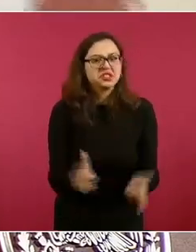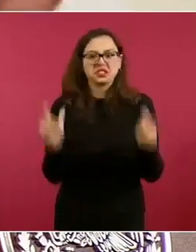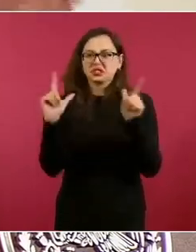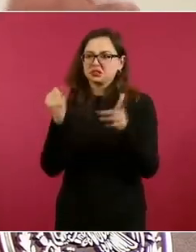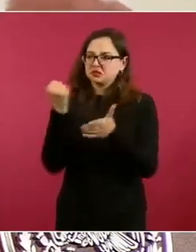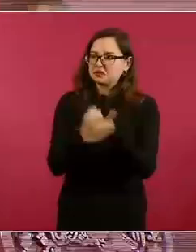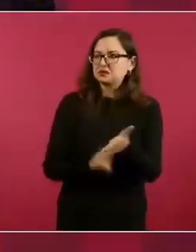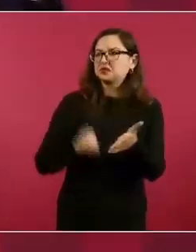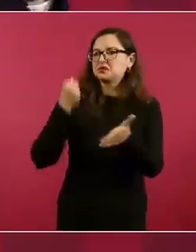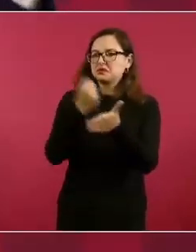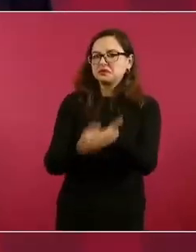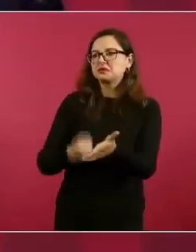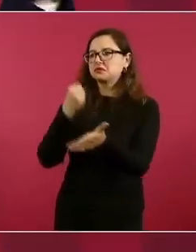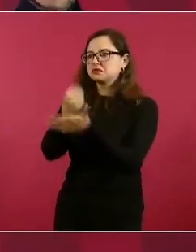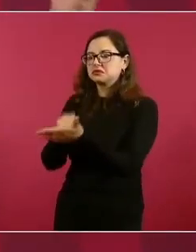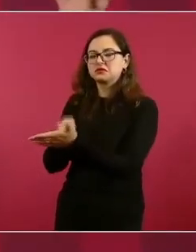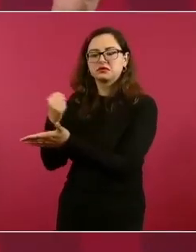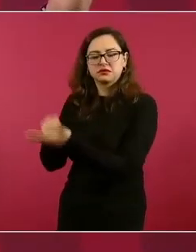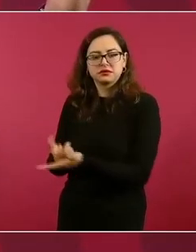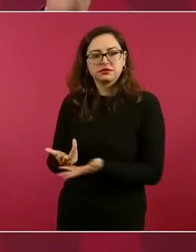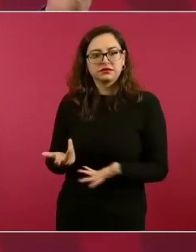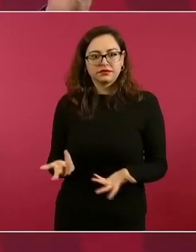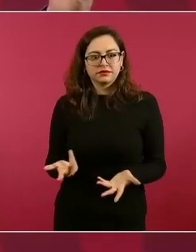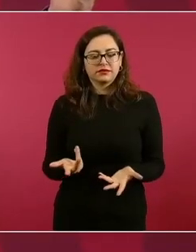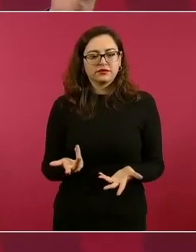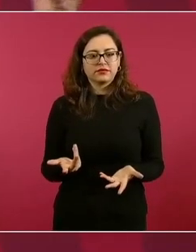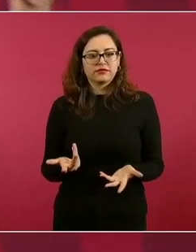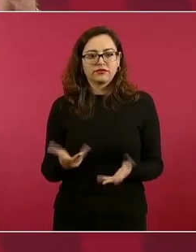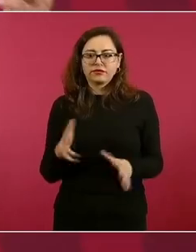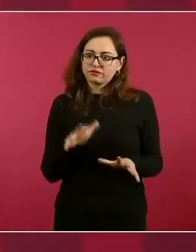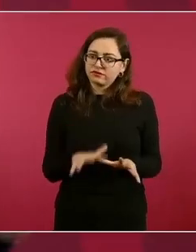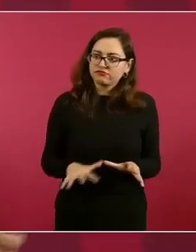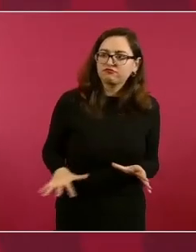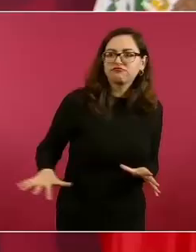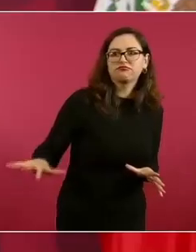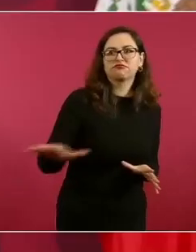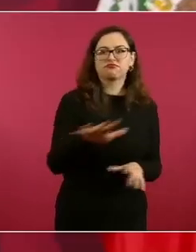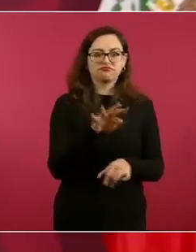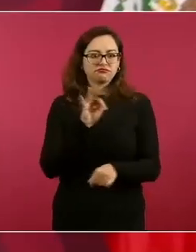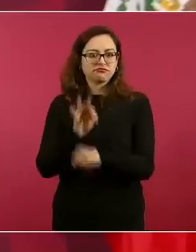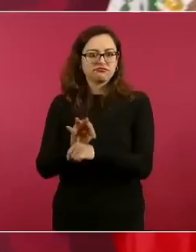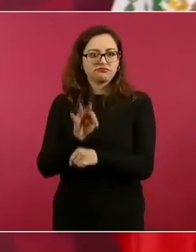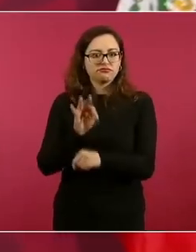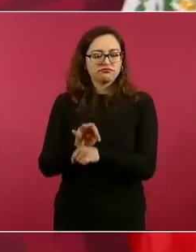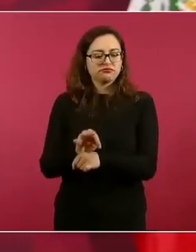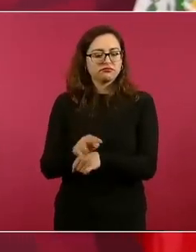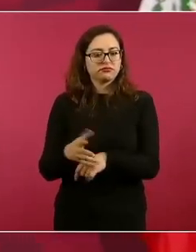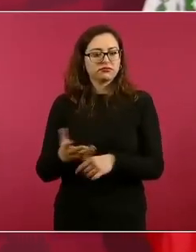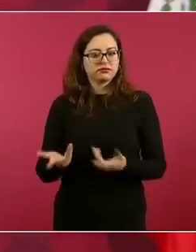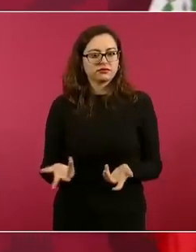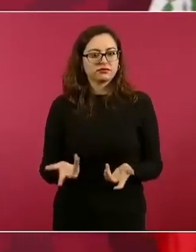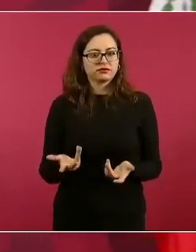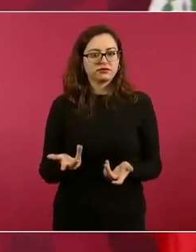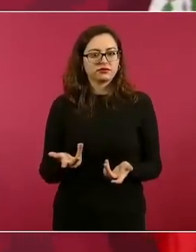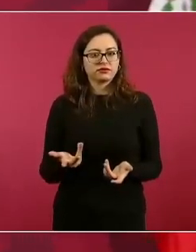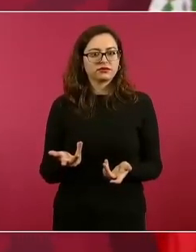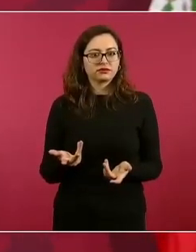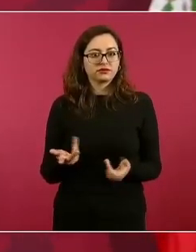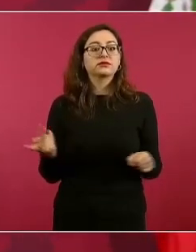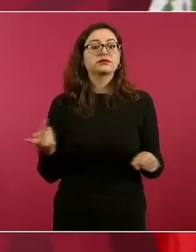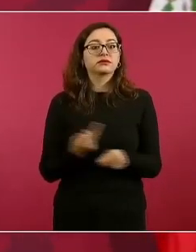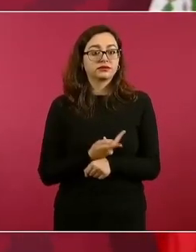logra independizar.